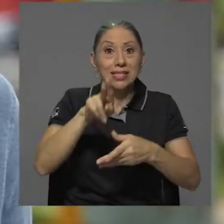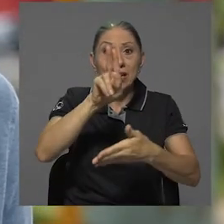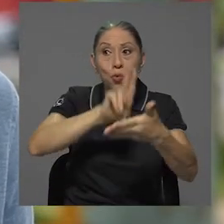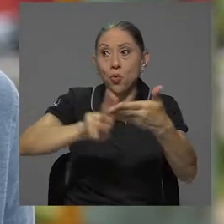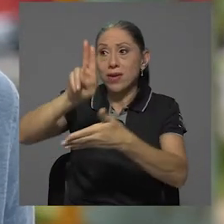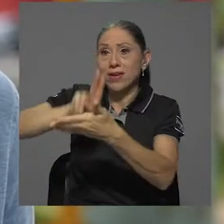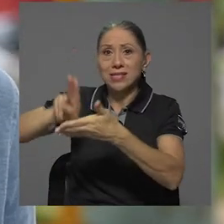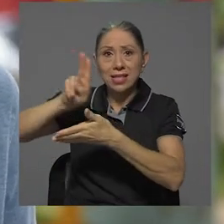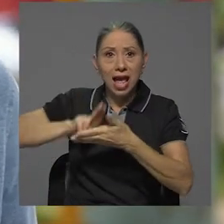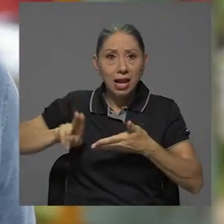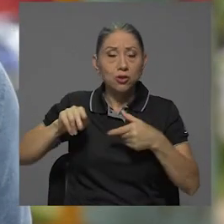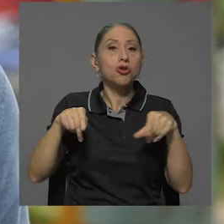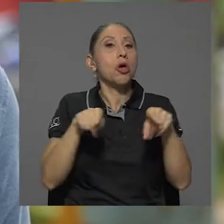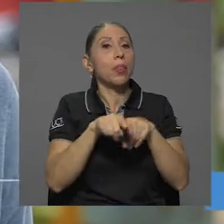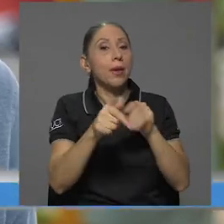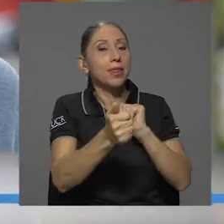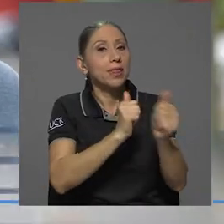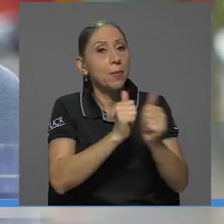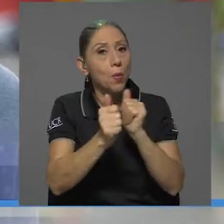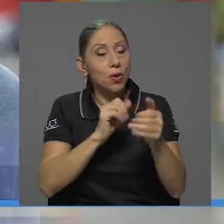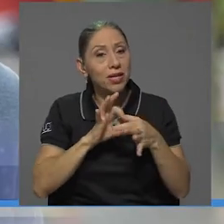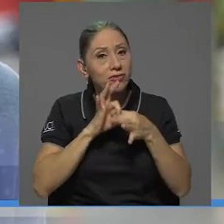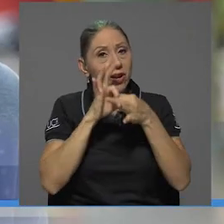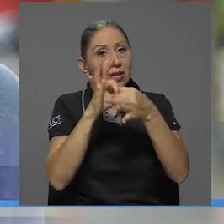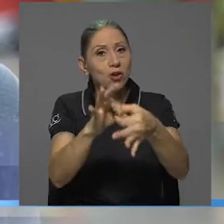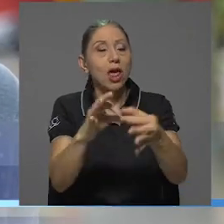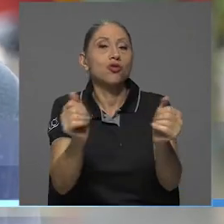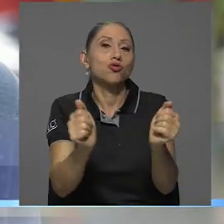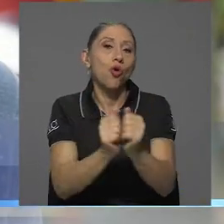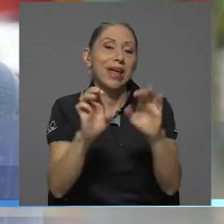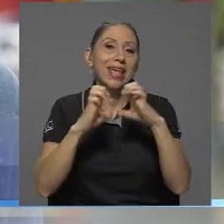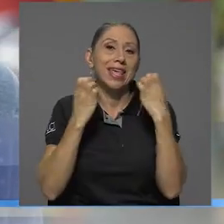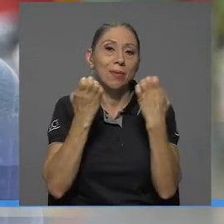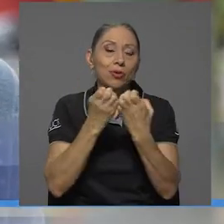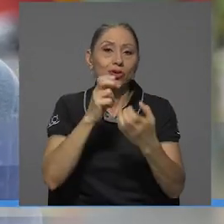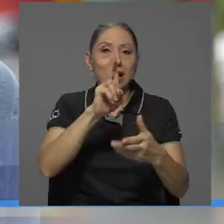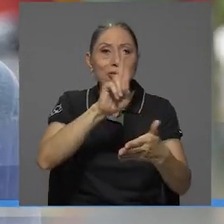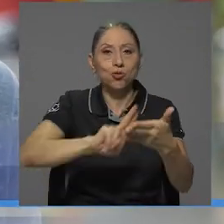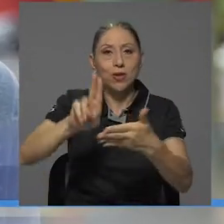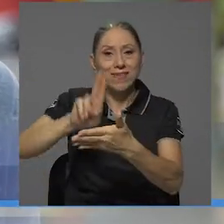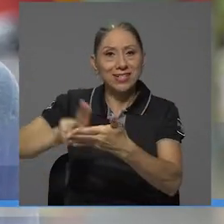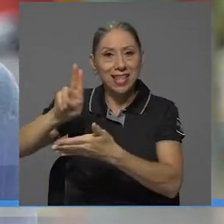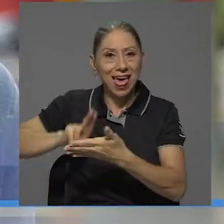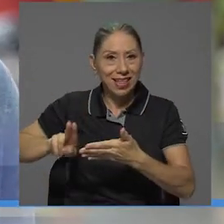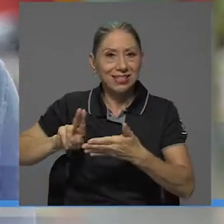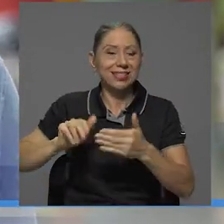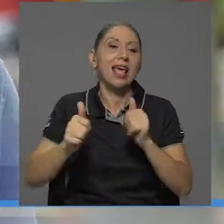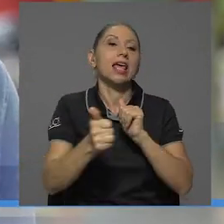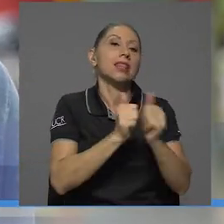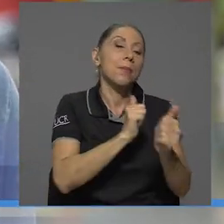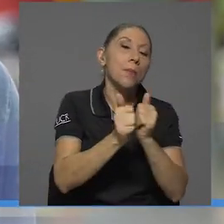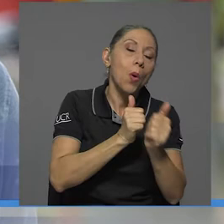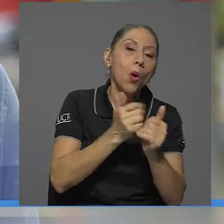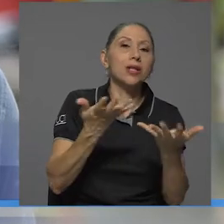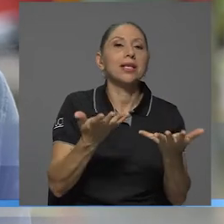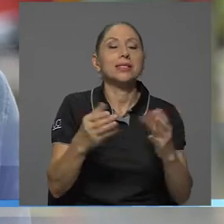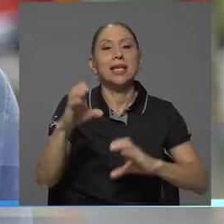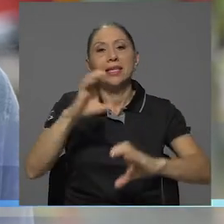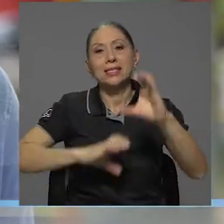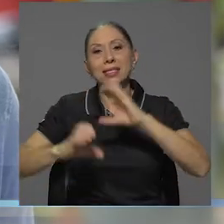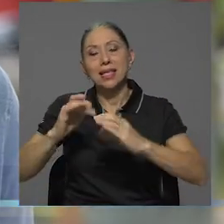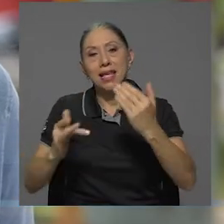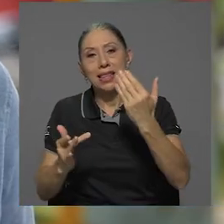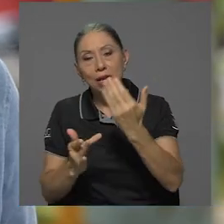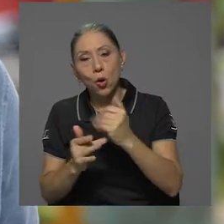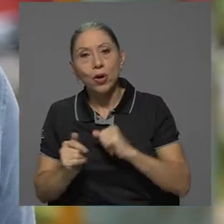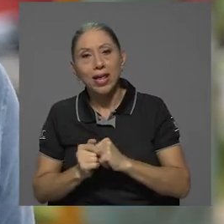acontecer universitario como de deportes relacionados también con los equipos de las universidades, deportes, ciencia y